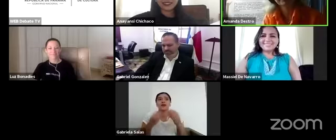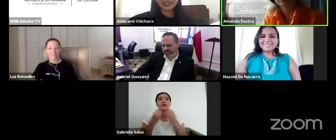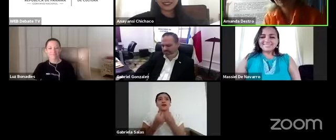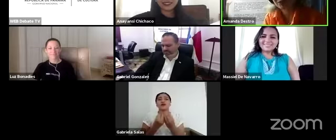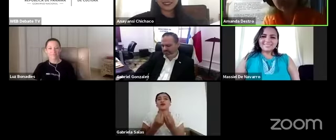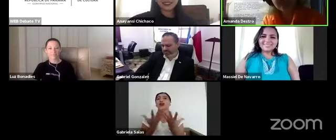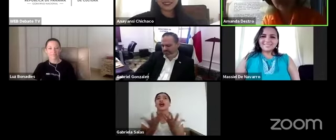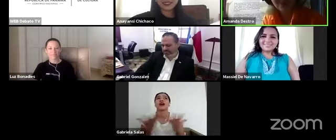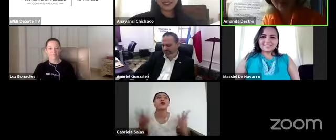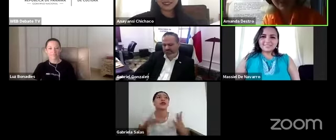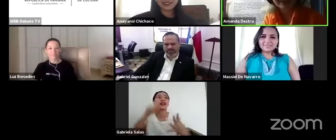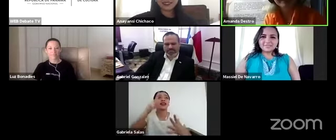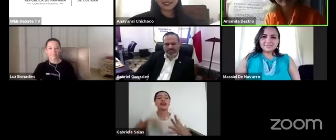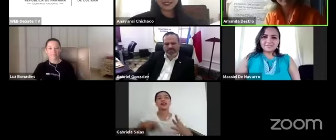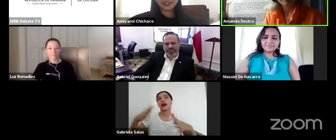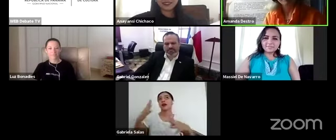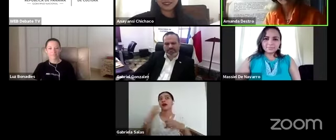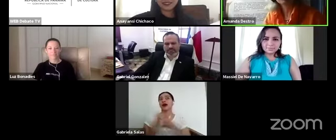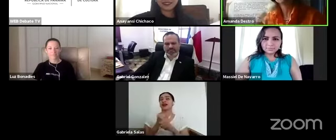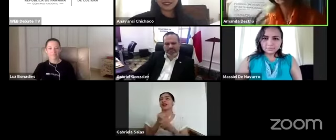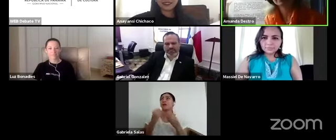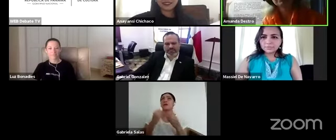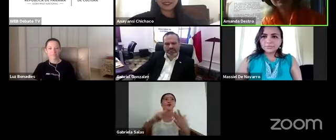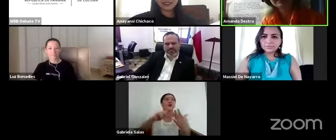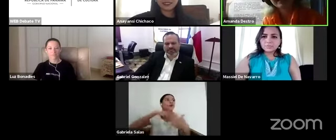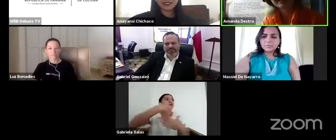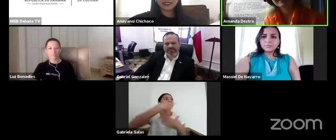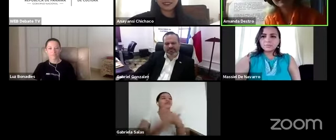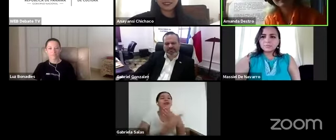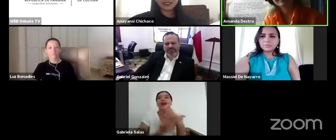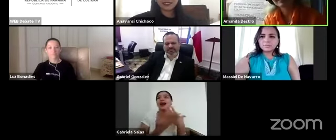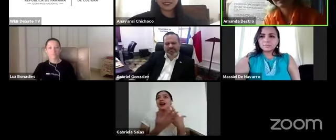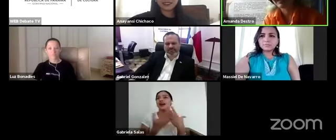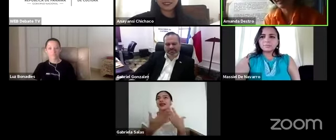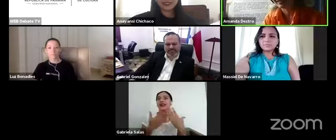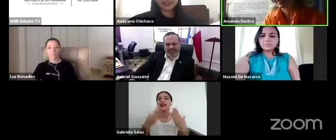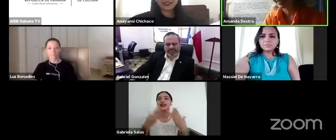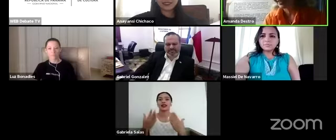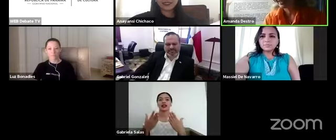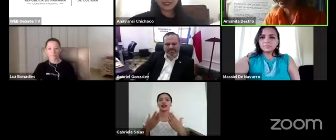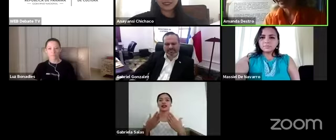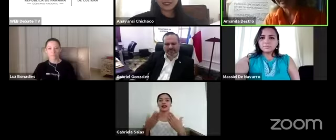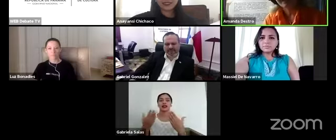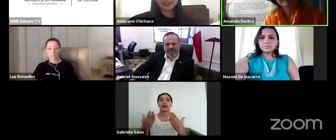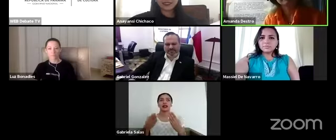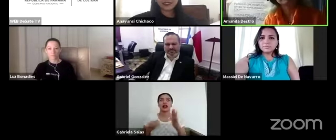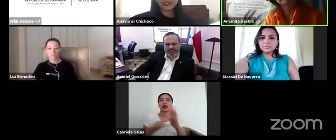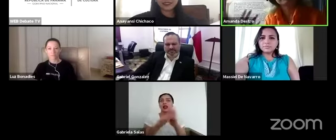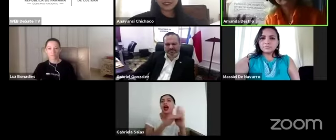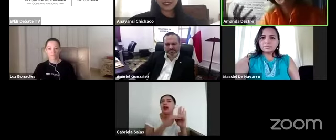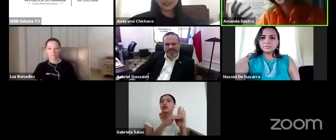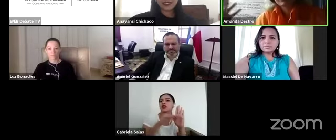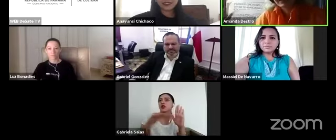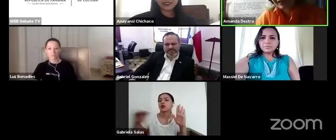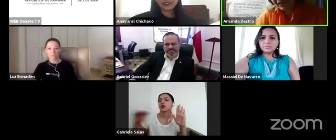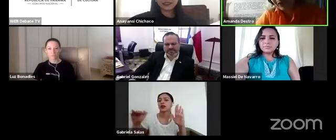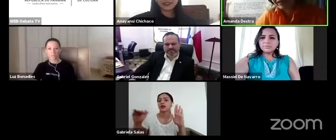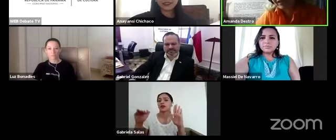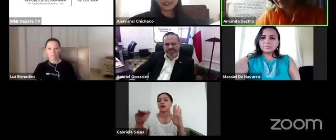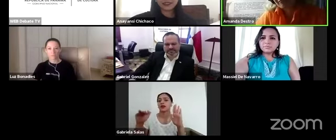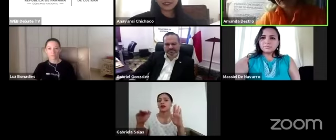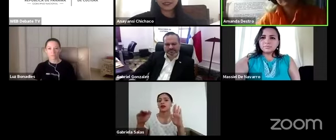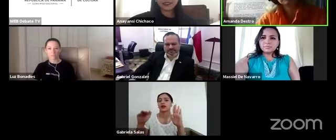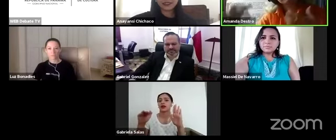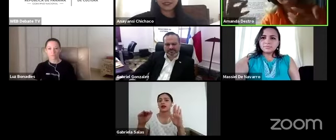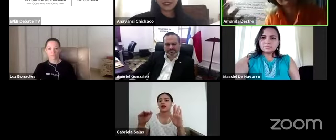por hacer muchísimos planes la sostenibilidad de las de las de los que se